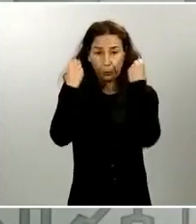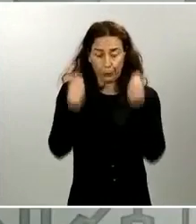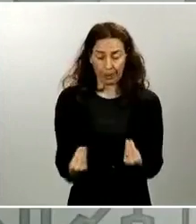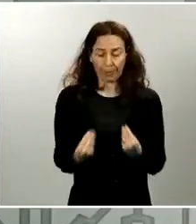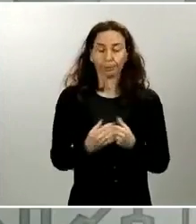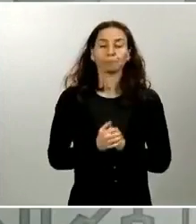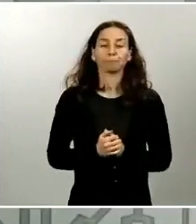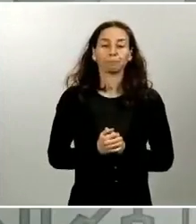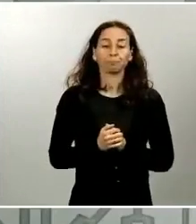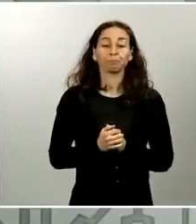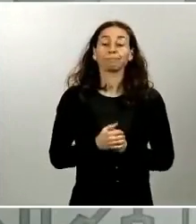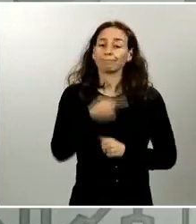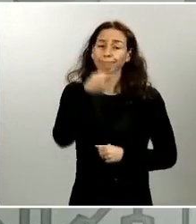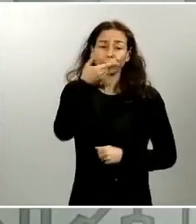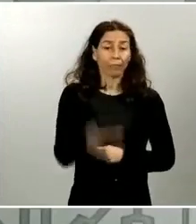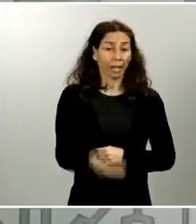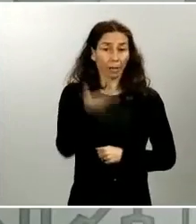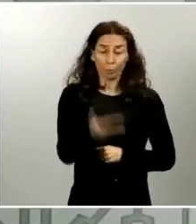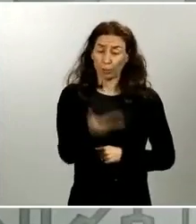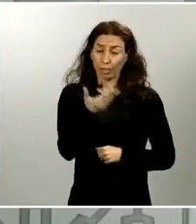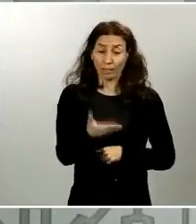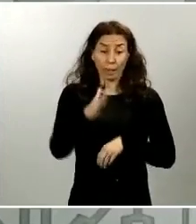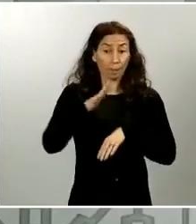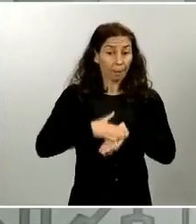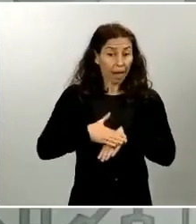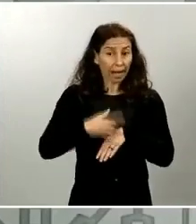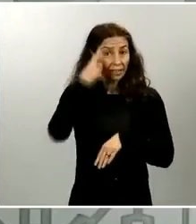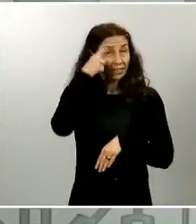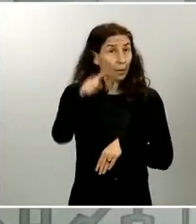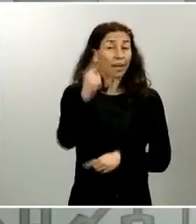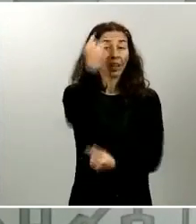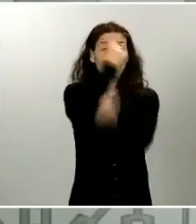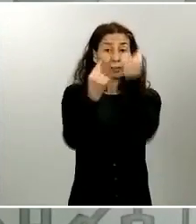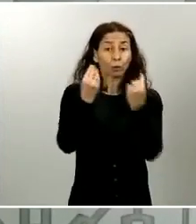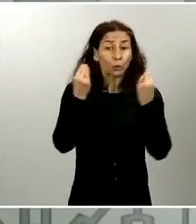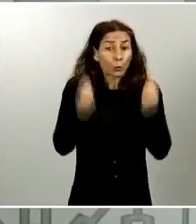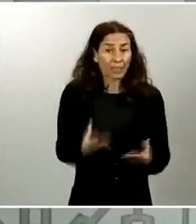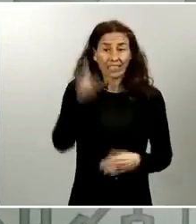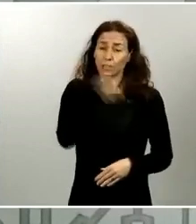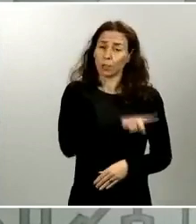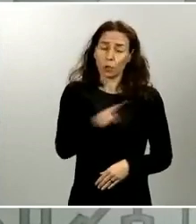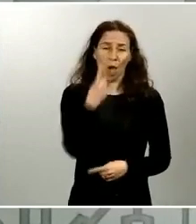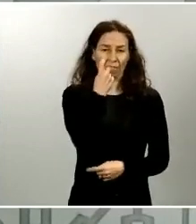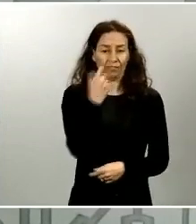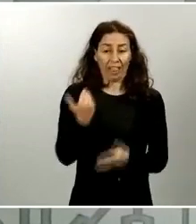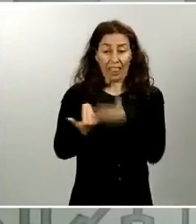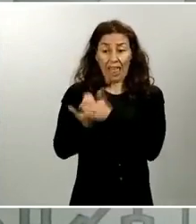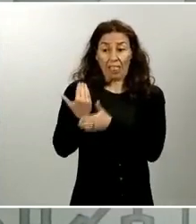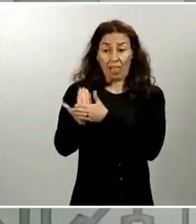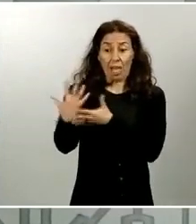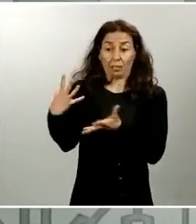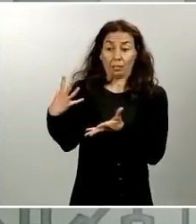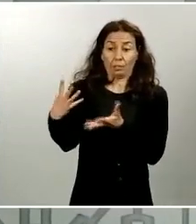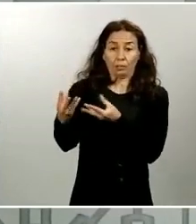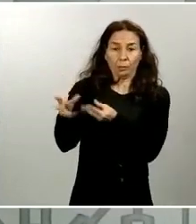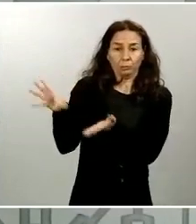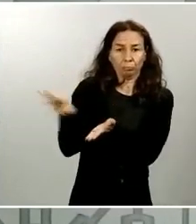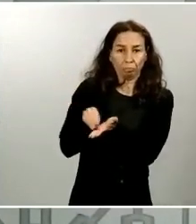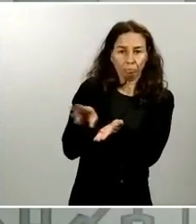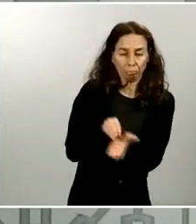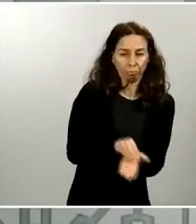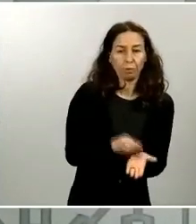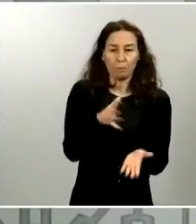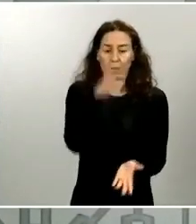es importante que pasen unos días para consolidar toda esta información sobre los datos recogidos. Pero realmente la